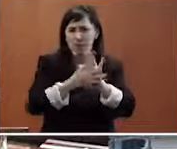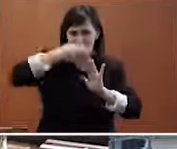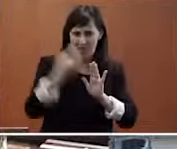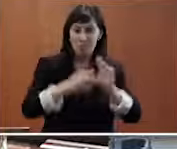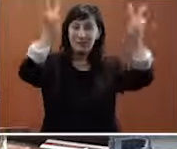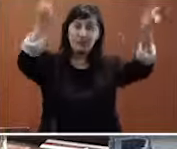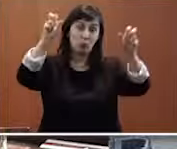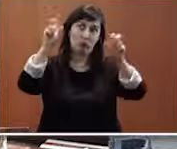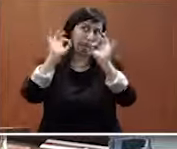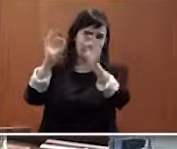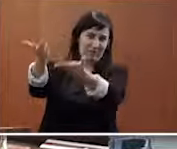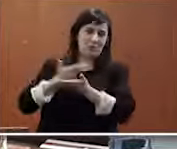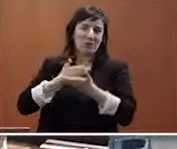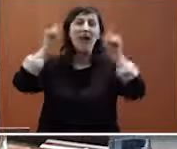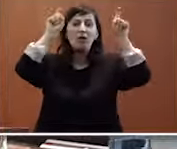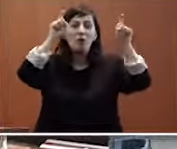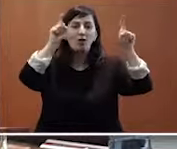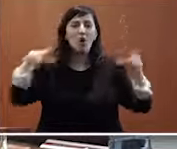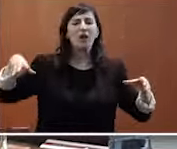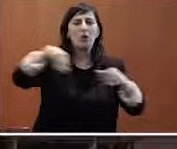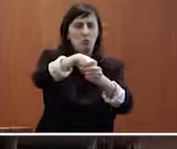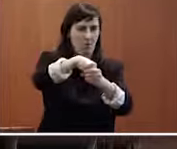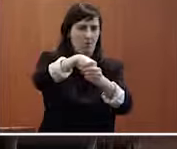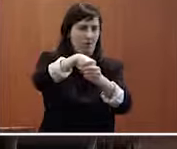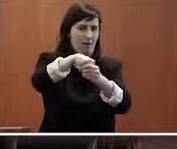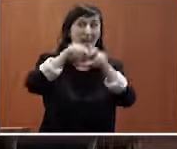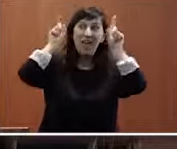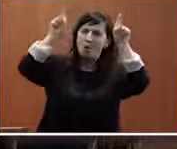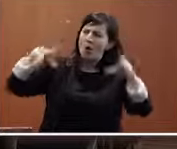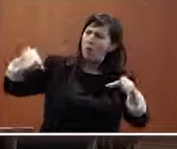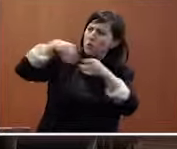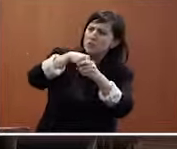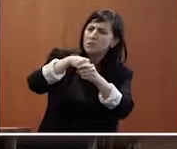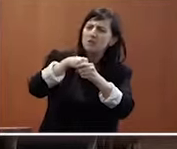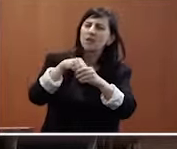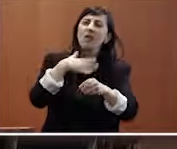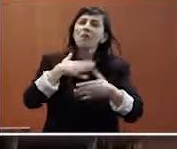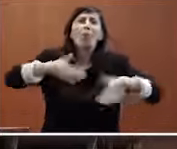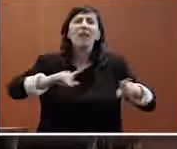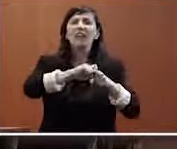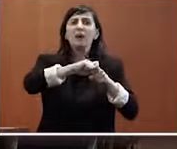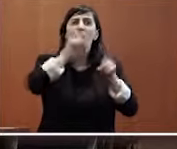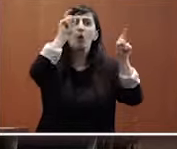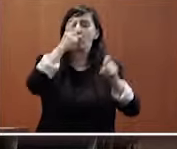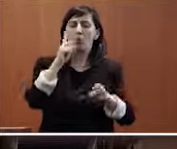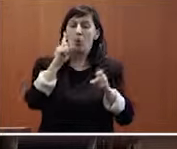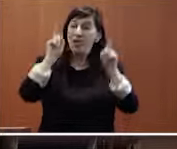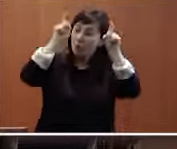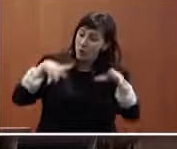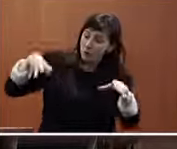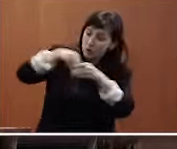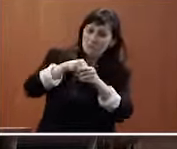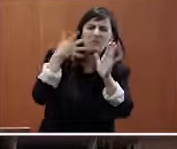lo invita, de educación inclusiva, que non é calquer tipo de modo de educación. Falar de educación